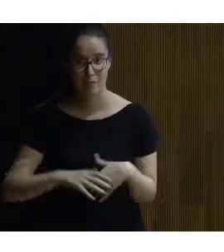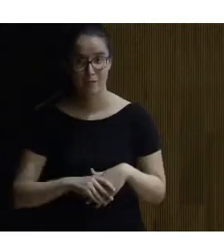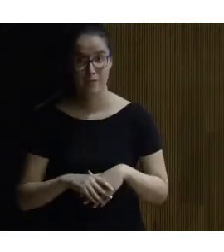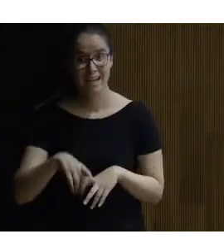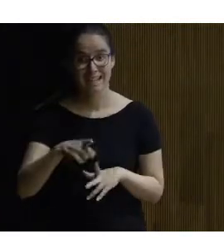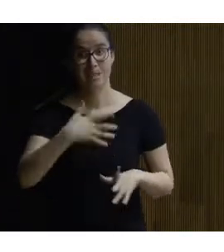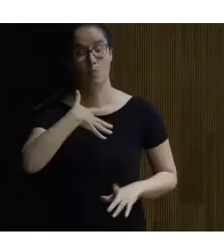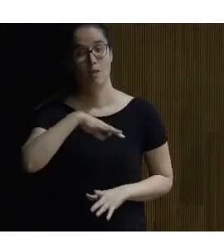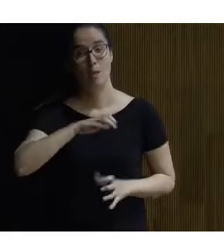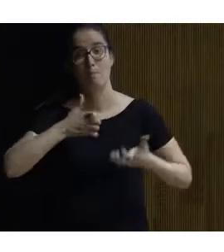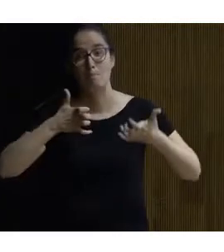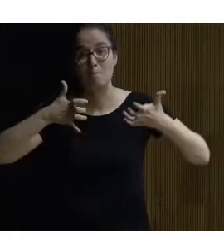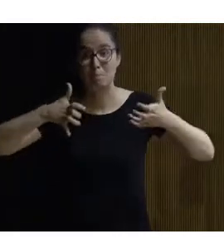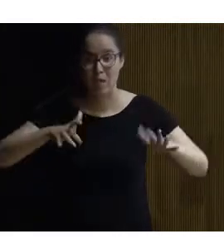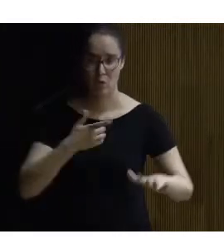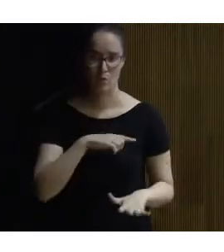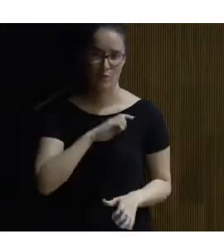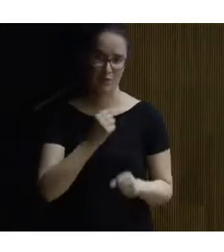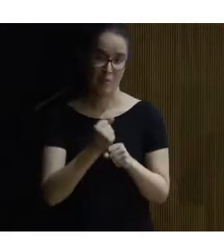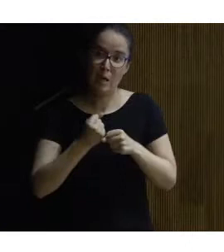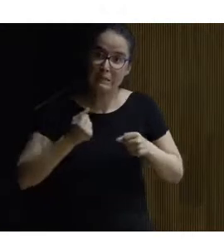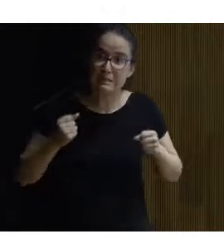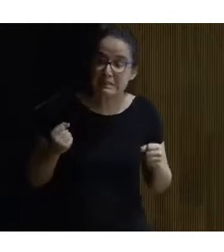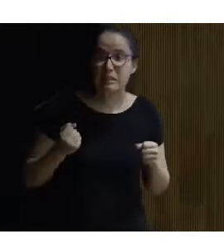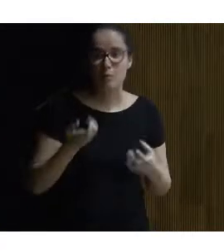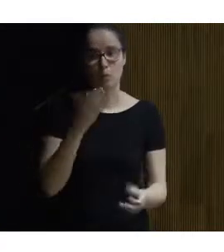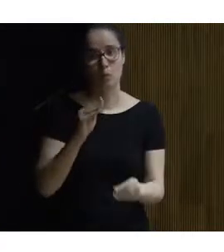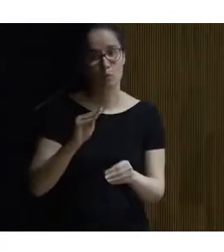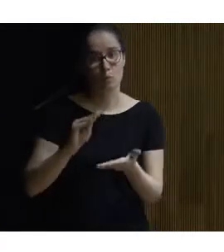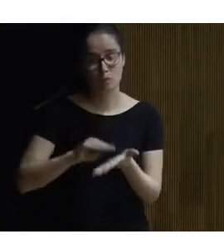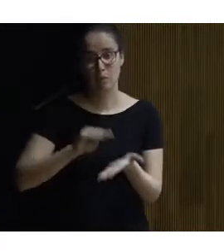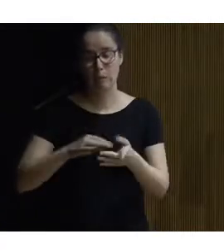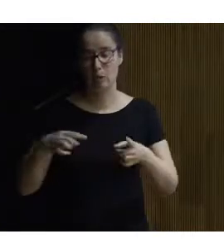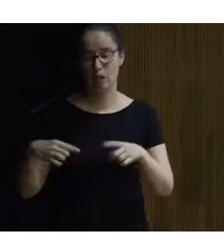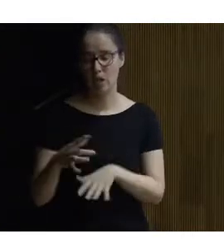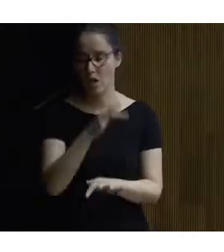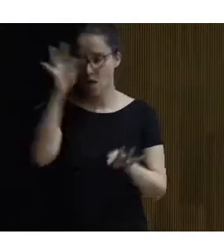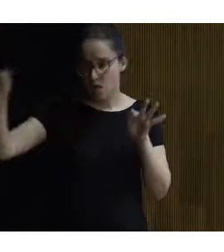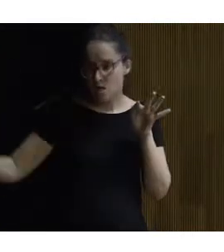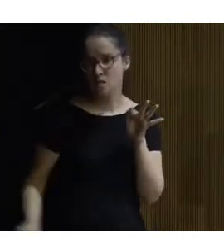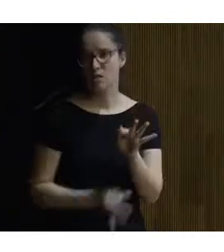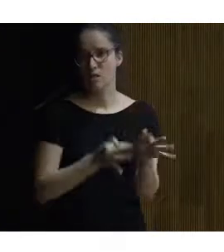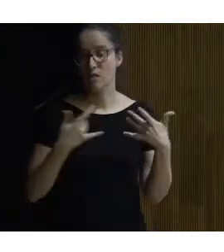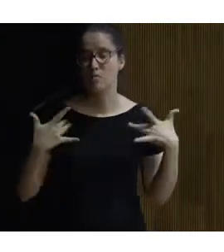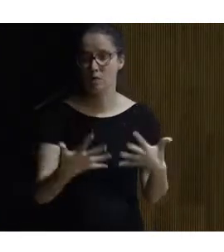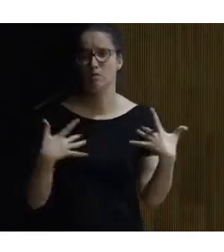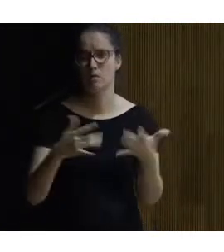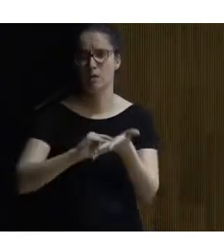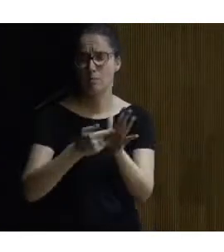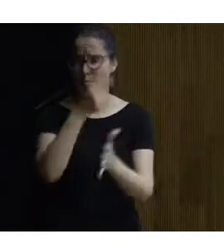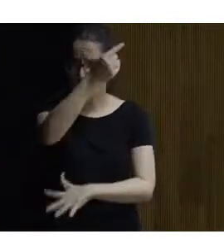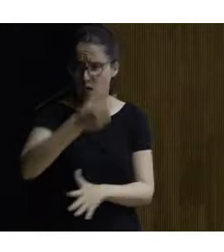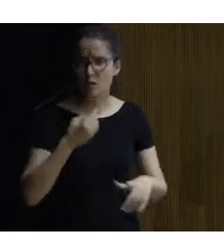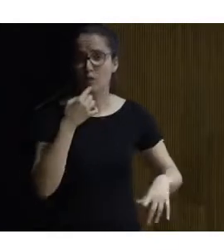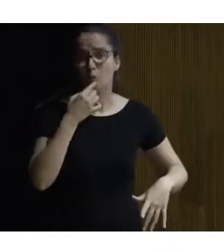ese quizás es el pero que tiene nuestro trabajo ¿no? que muchas veces y también por la vorágine del día nos come entonces lanzamos enviamos planos